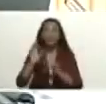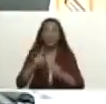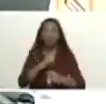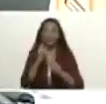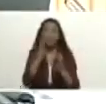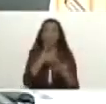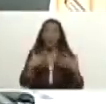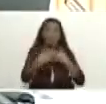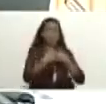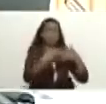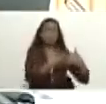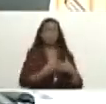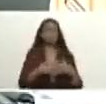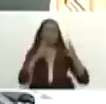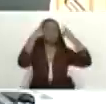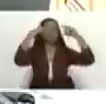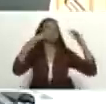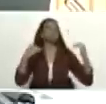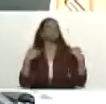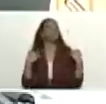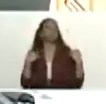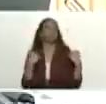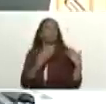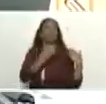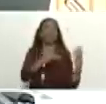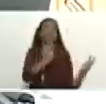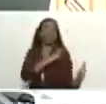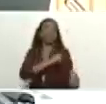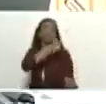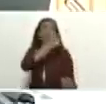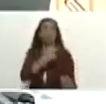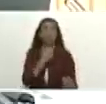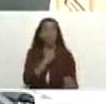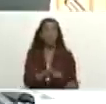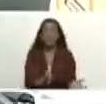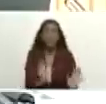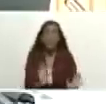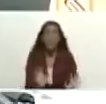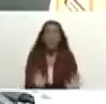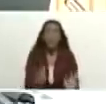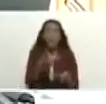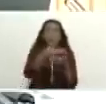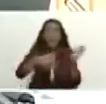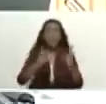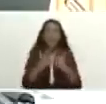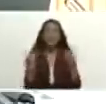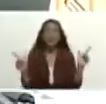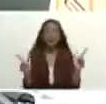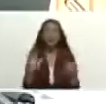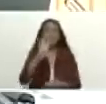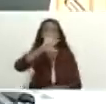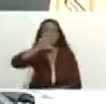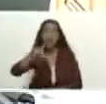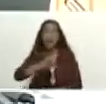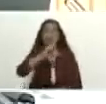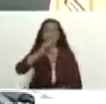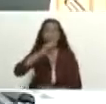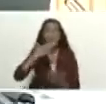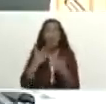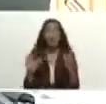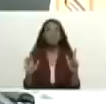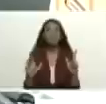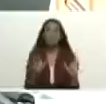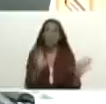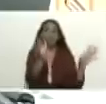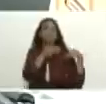imperios sin hegemonismo sin amos como decía nuestra carta de independencia del 5 de julio un mundo sin